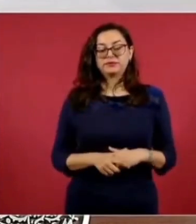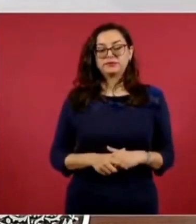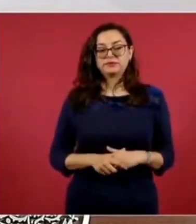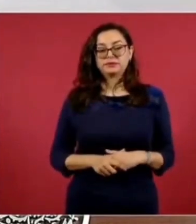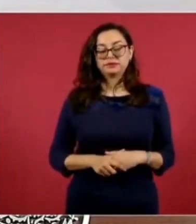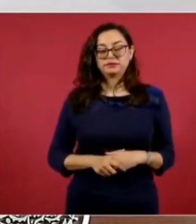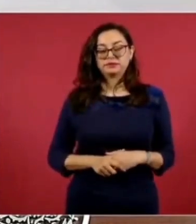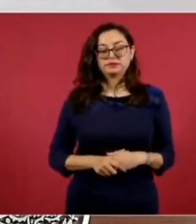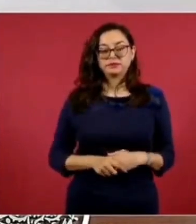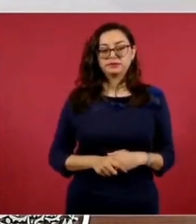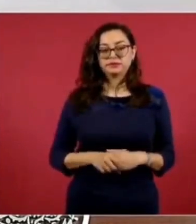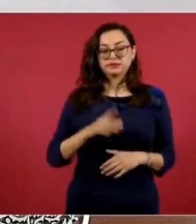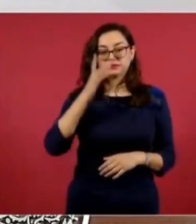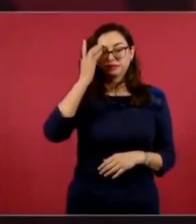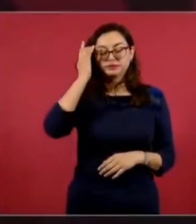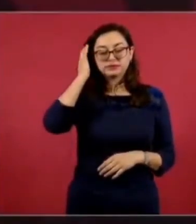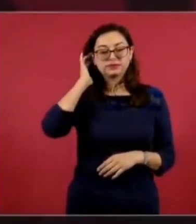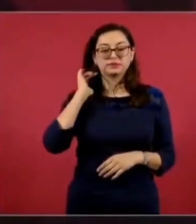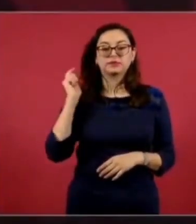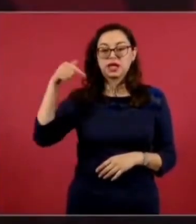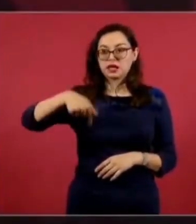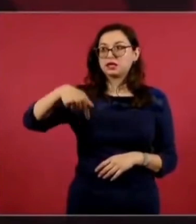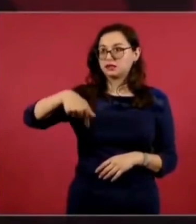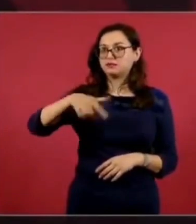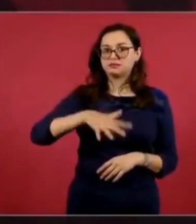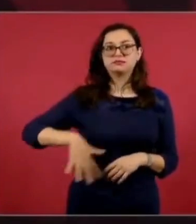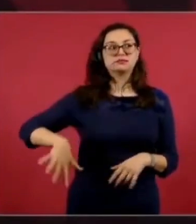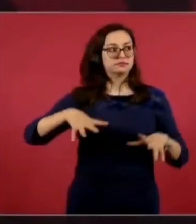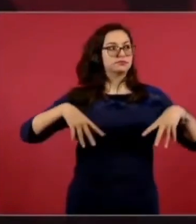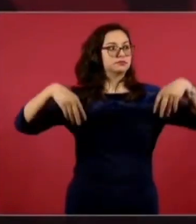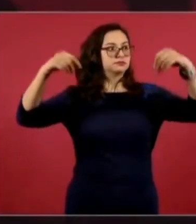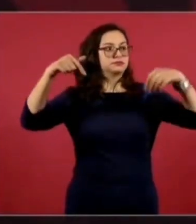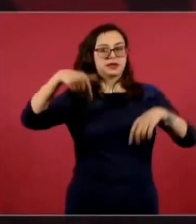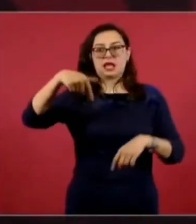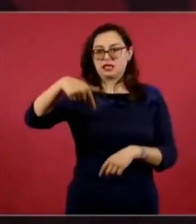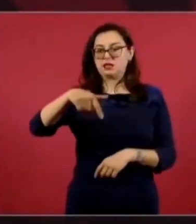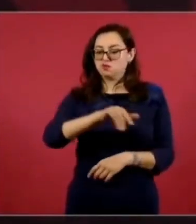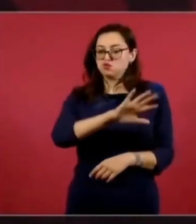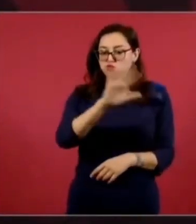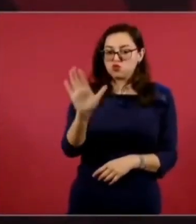Y murió aquí, porque vivía aquí en Palacio,